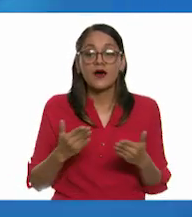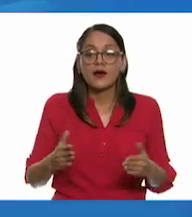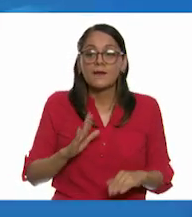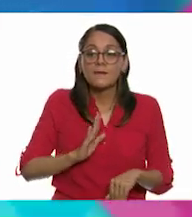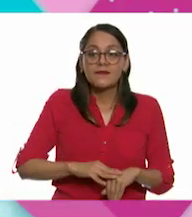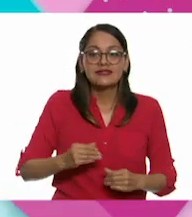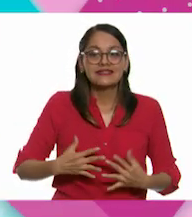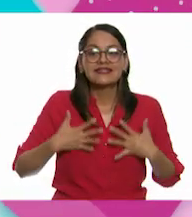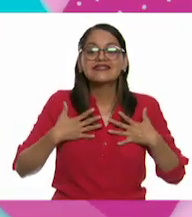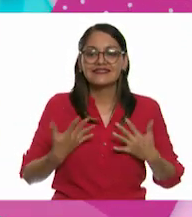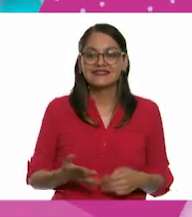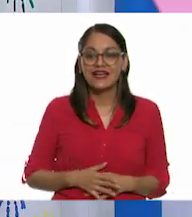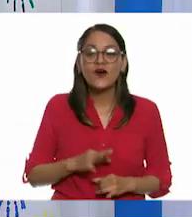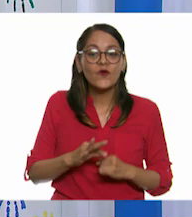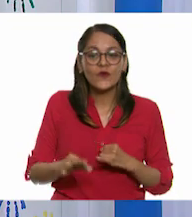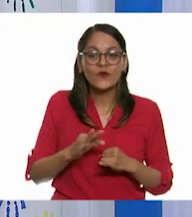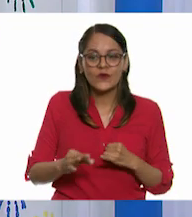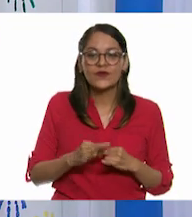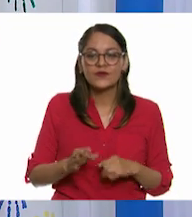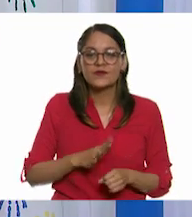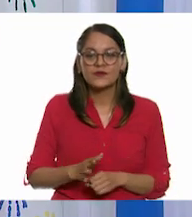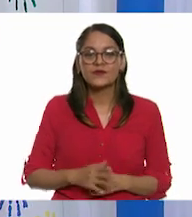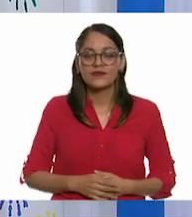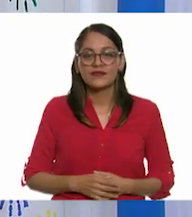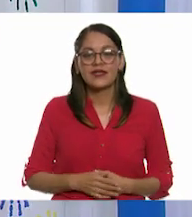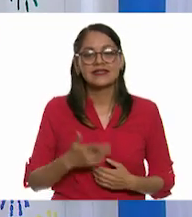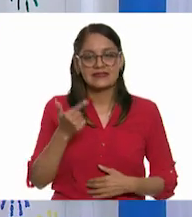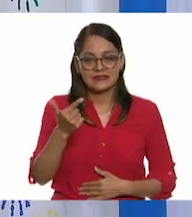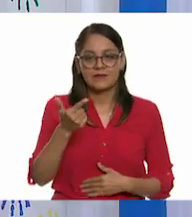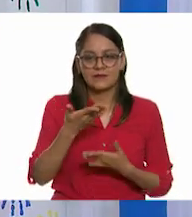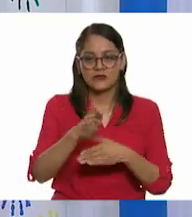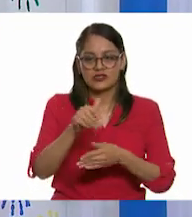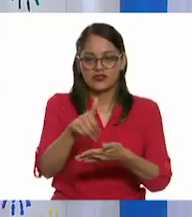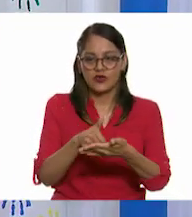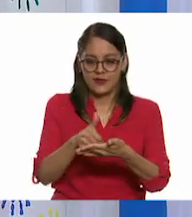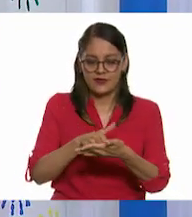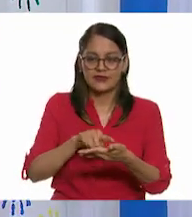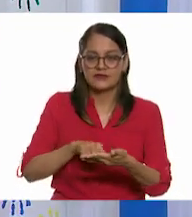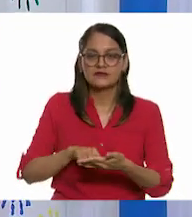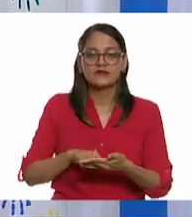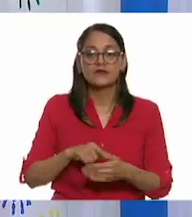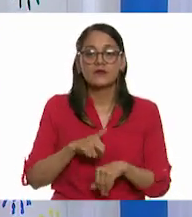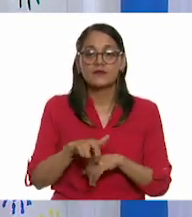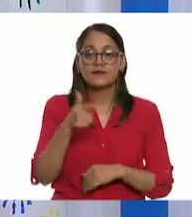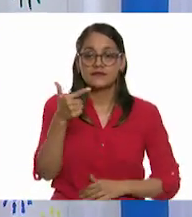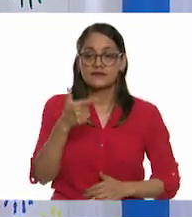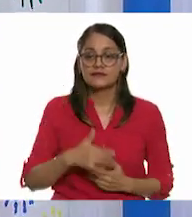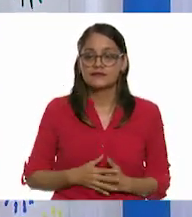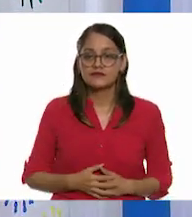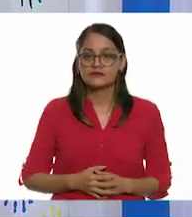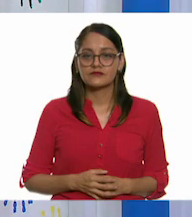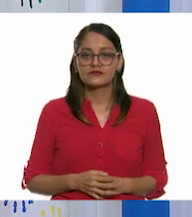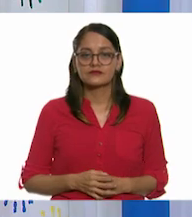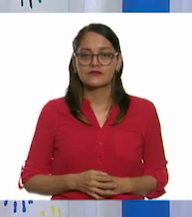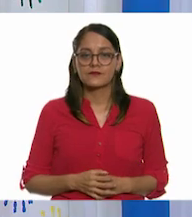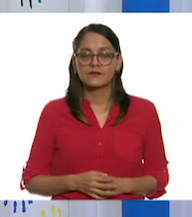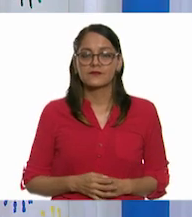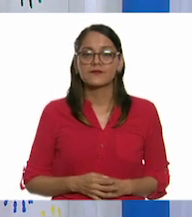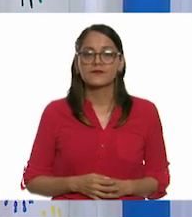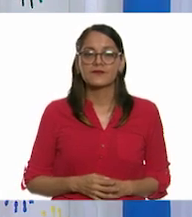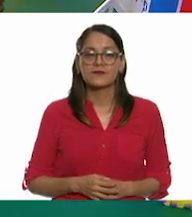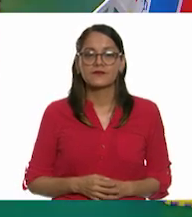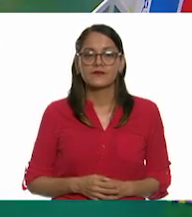emocionante. Sí, sí, el final. El final es nuestro séptimo sobre. Vamos por el número siete. Vamos, vamos. Muy bien.